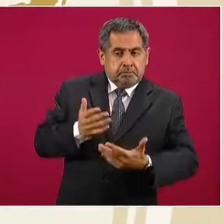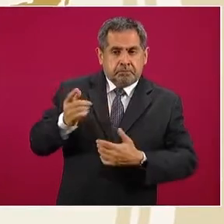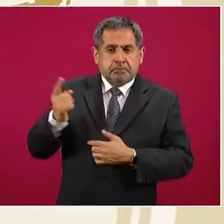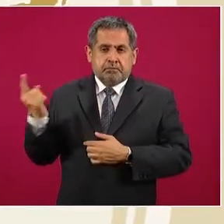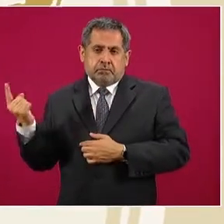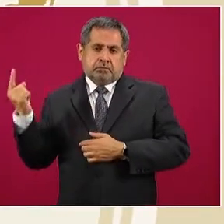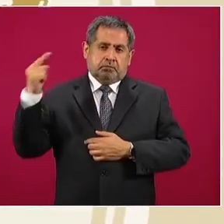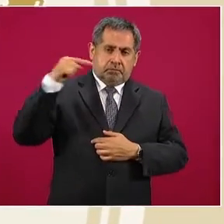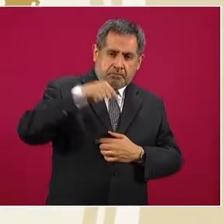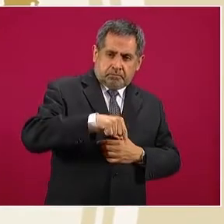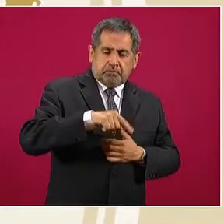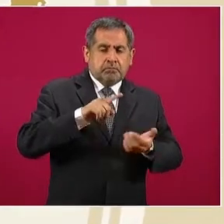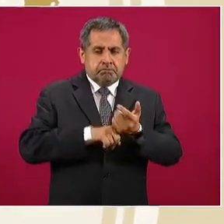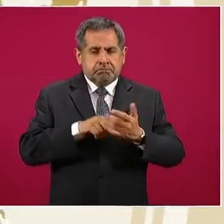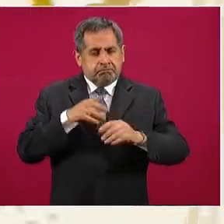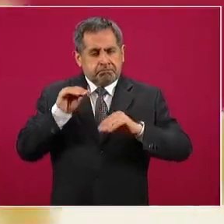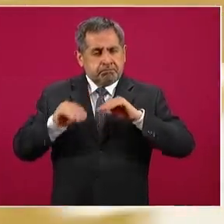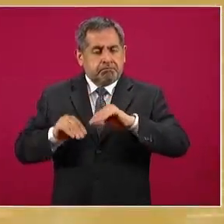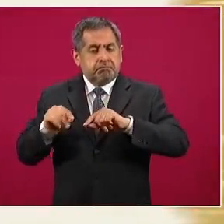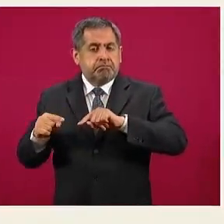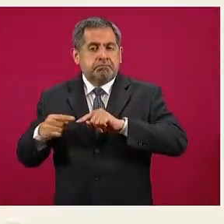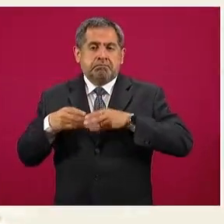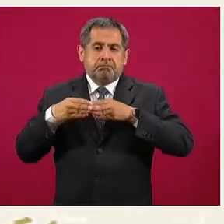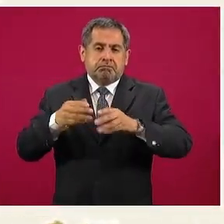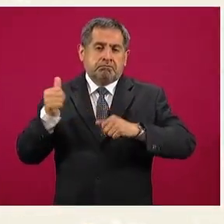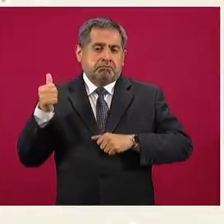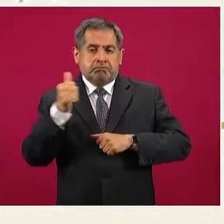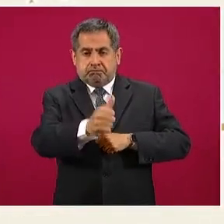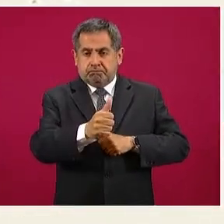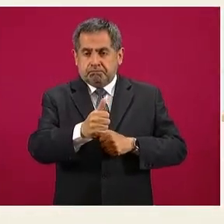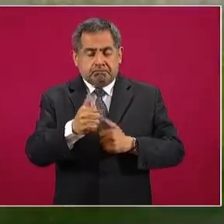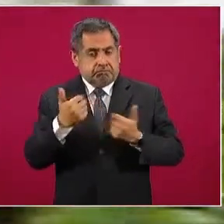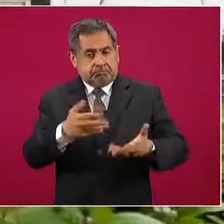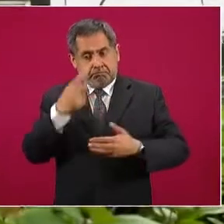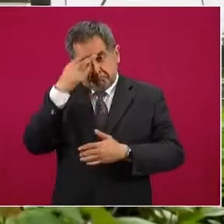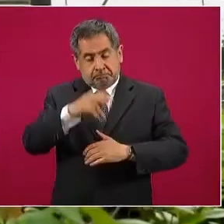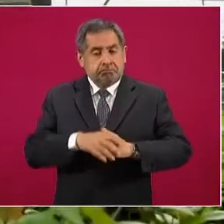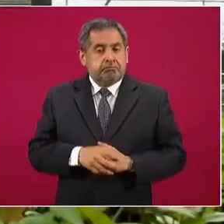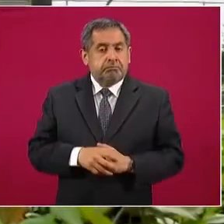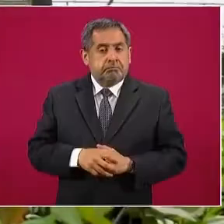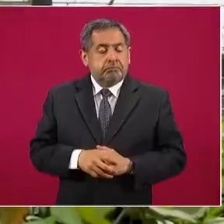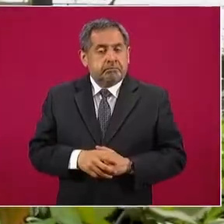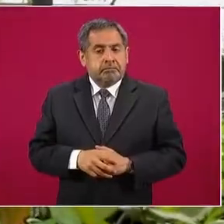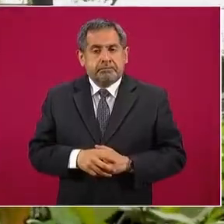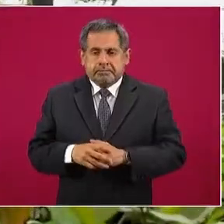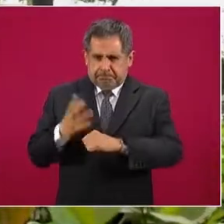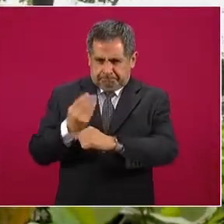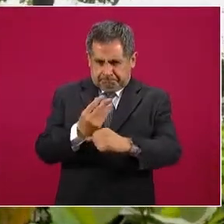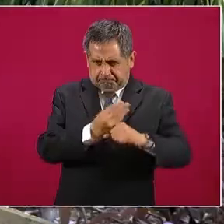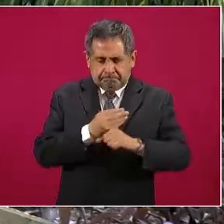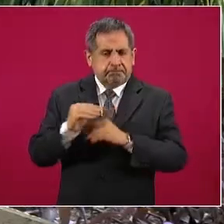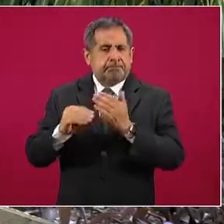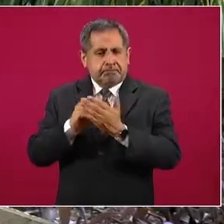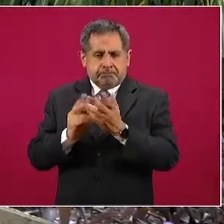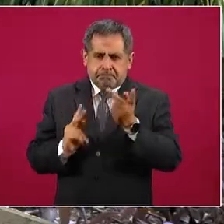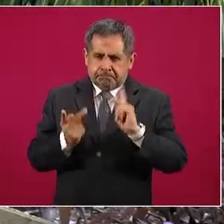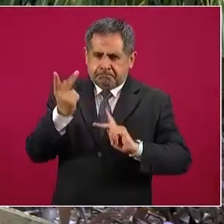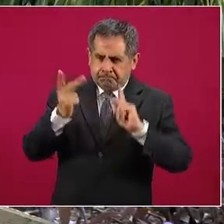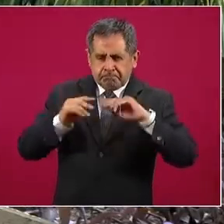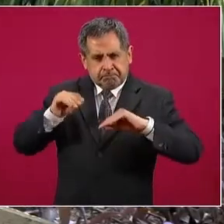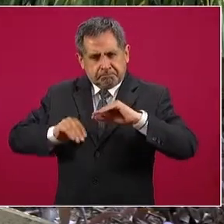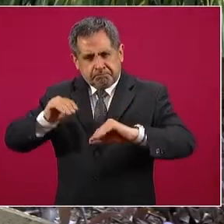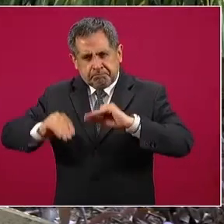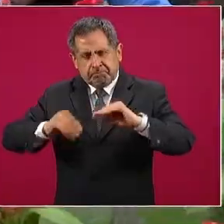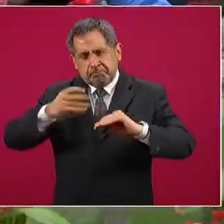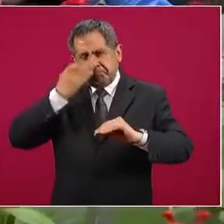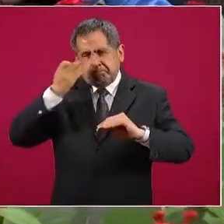de Huayfang, China, para ser embarcadas rumbo al puerto de Dos Bocas, en México. En materia de sustentabilidad, continúa el desarrollo de plantas de ornato y